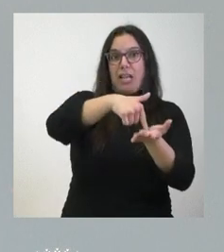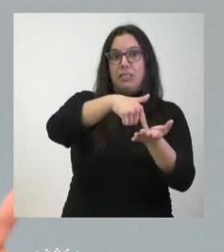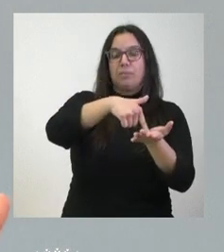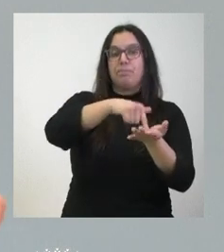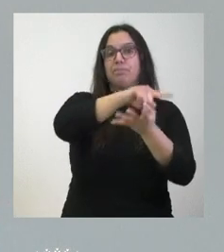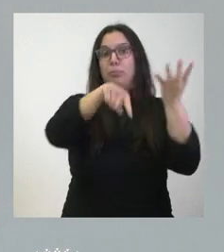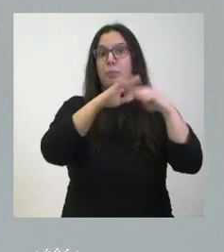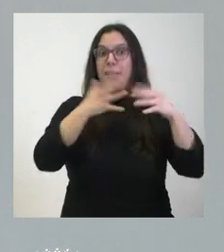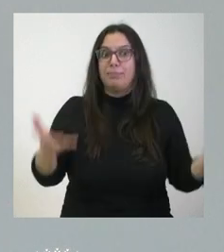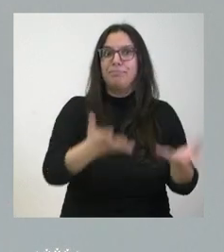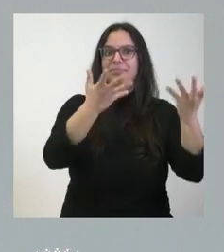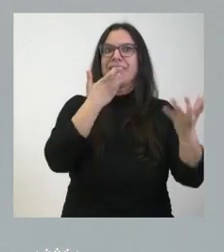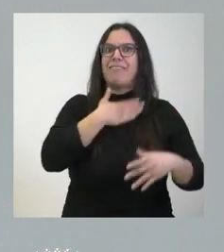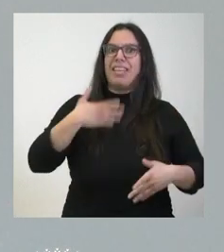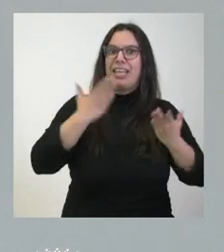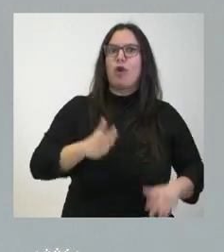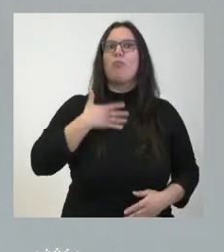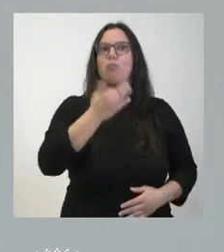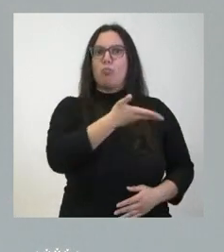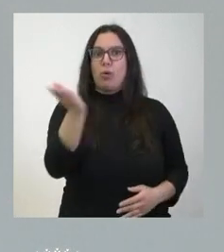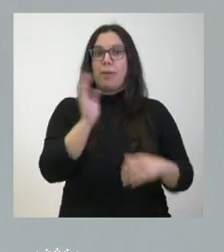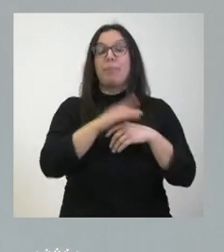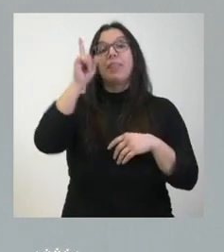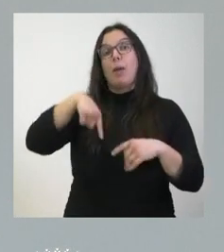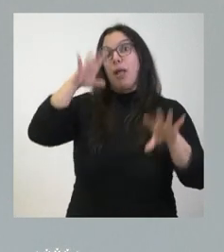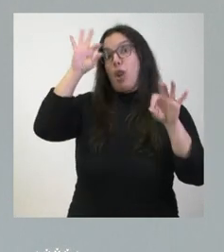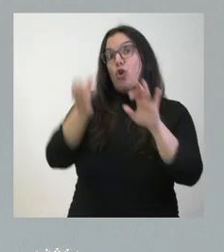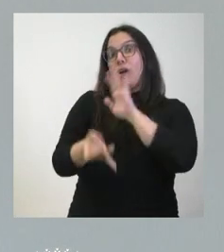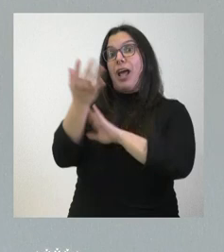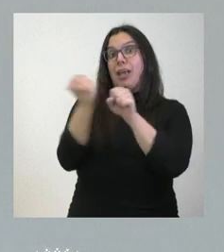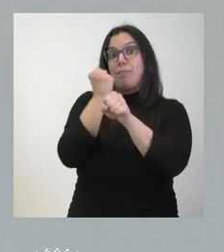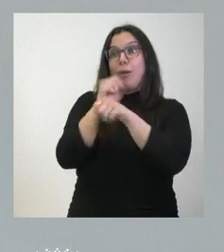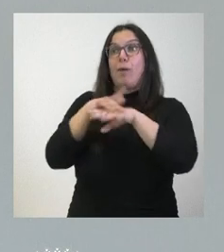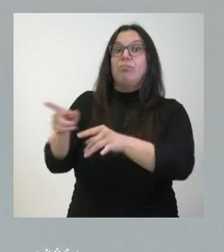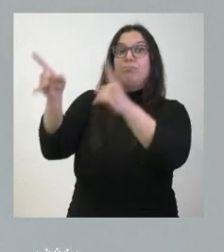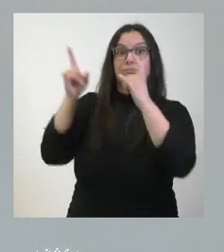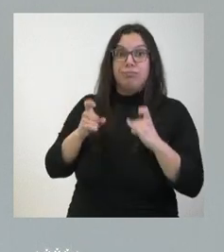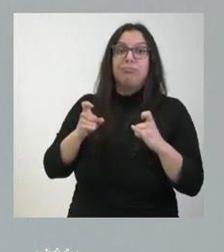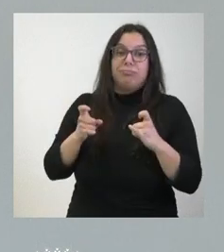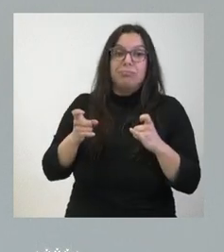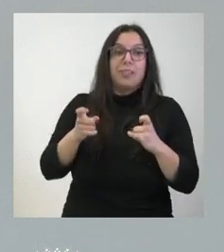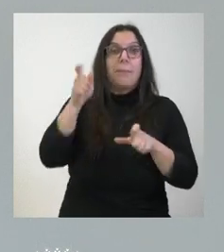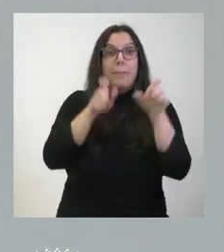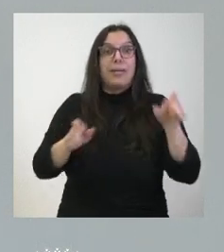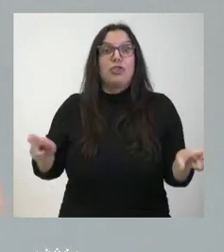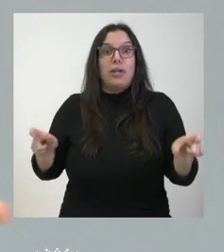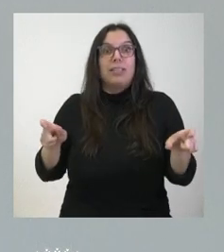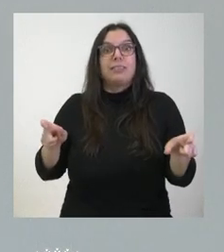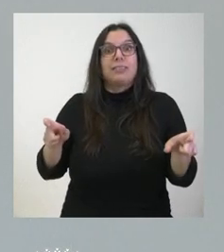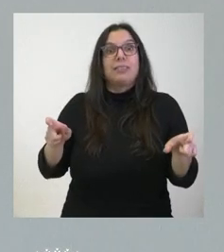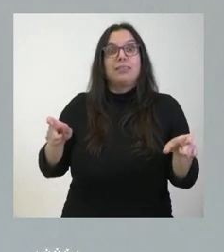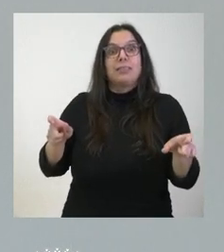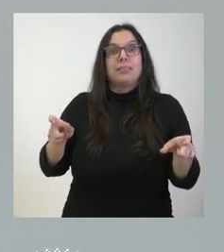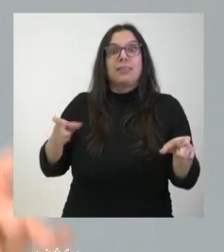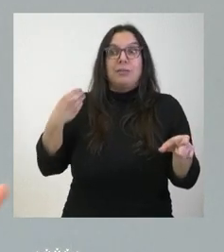Esa es nuestra política. Y también, lógicamente, la creación de empleo que nos permita la llegada de personas que mejoren su saldo